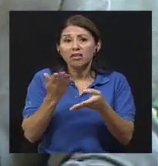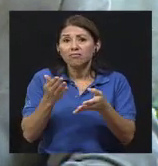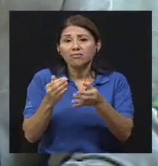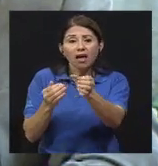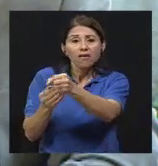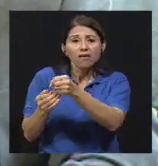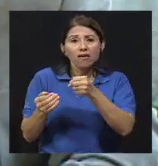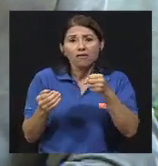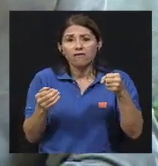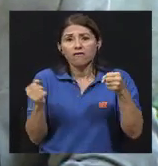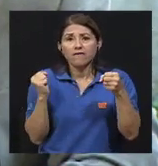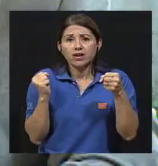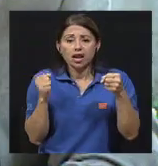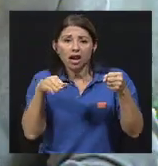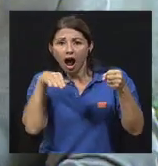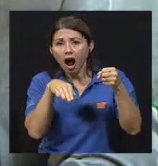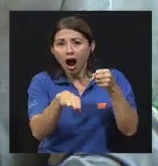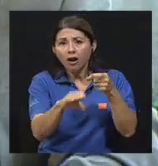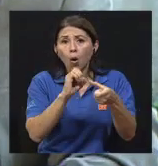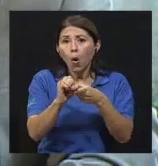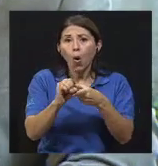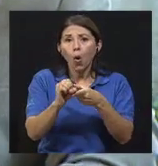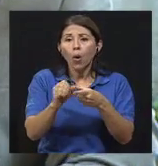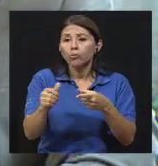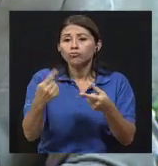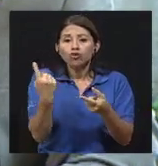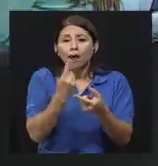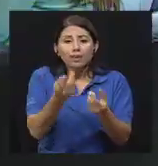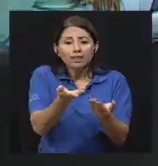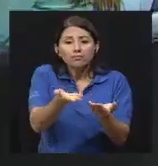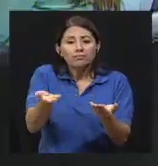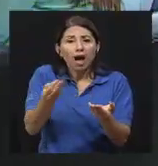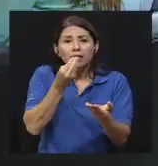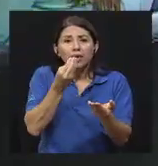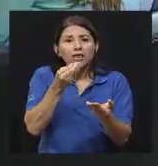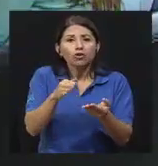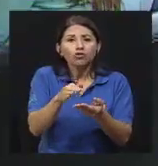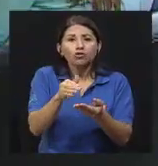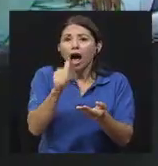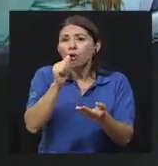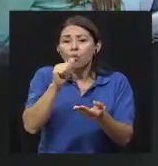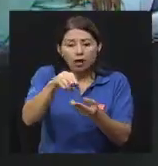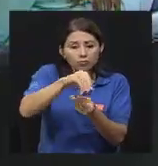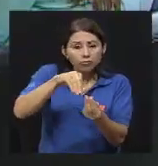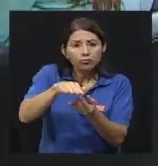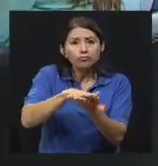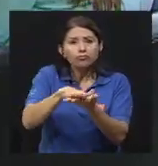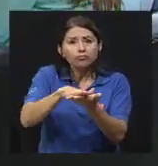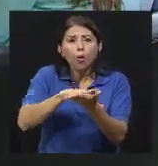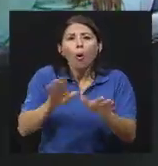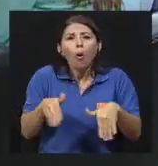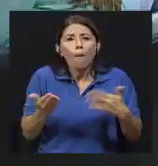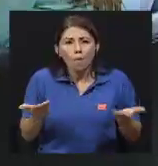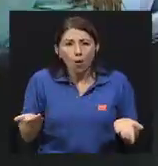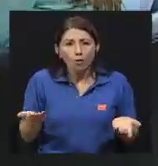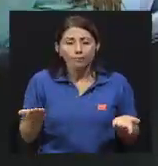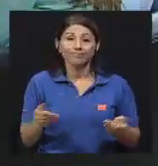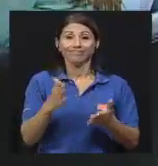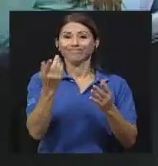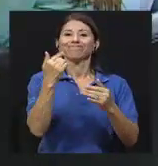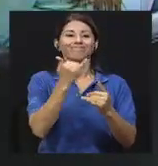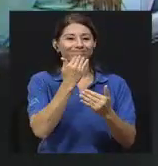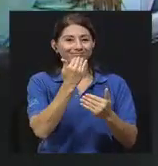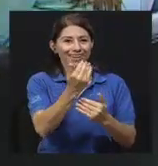lavar con agua los alimentos es suficiente? Tal vez si ampliamos un poco esa parte. Le agradezco mucho la pregunta porque hay una idea muy